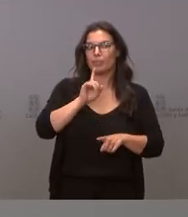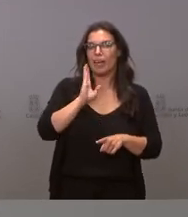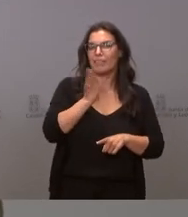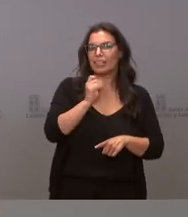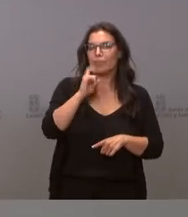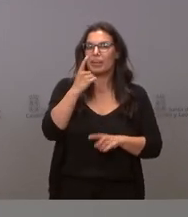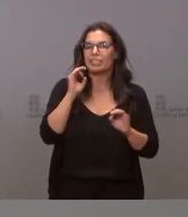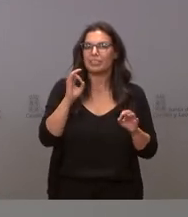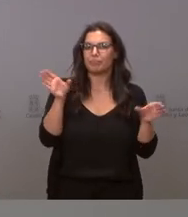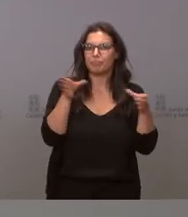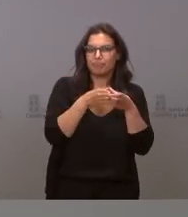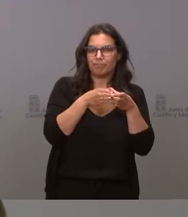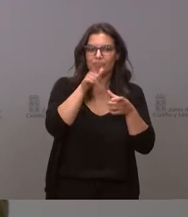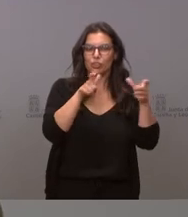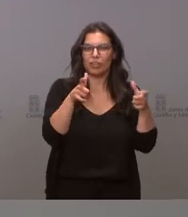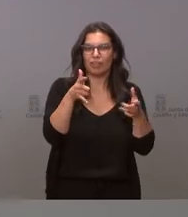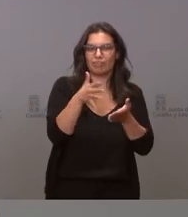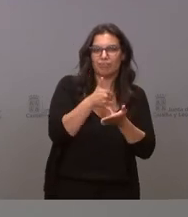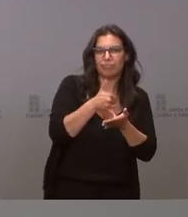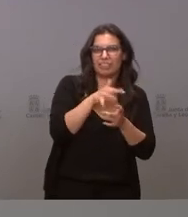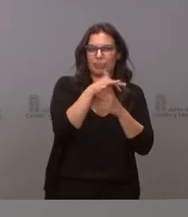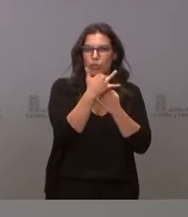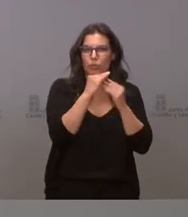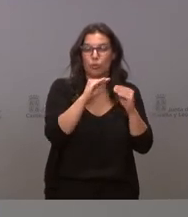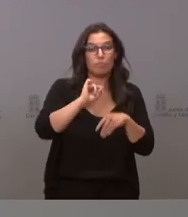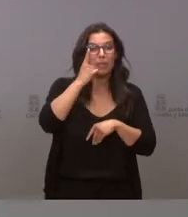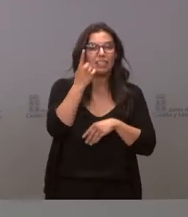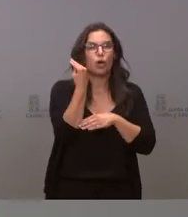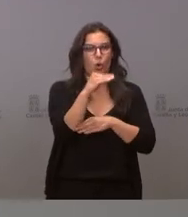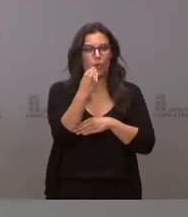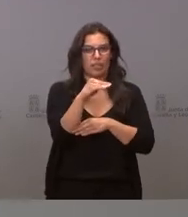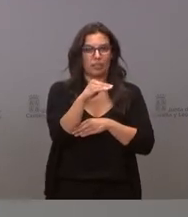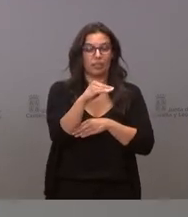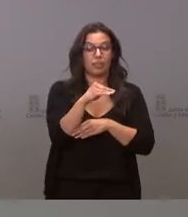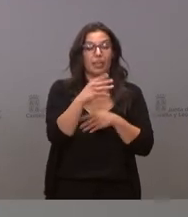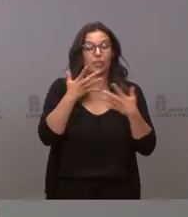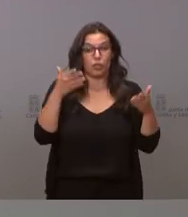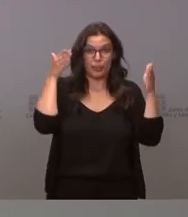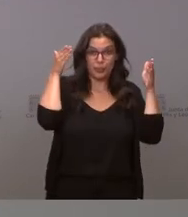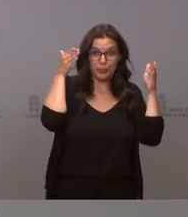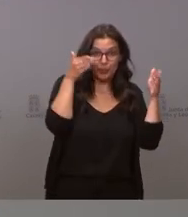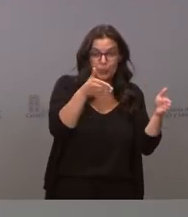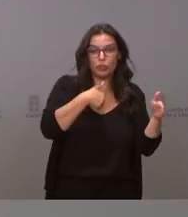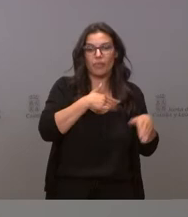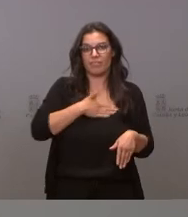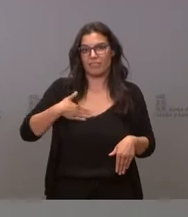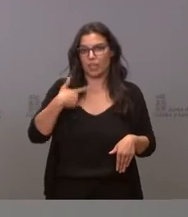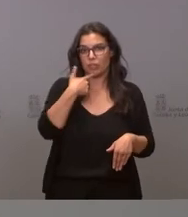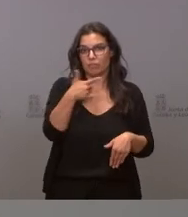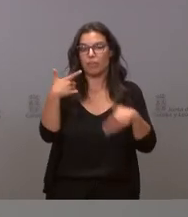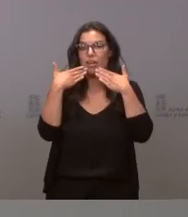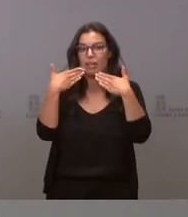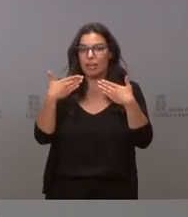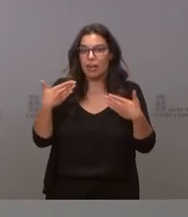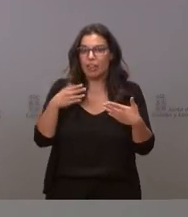sectores de población vulnerables y especialmente por la juventud que tienen así que lo que sí que quiero agradecer ha sido